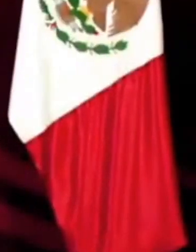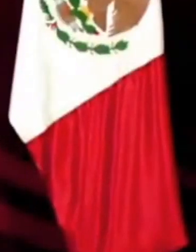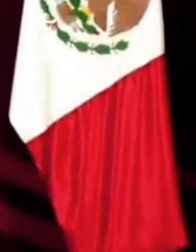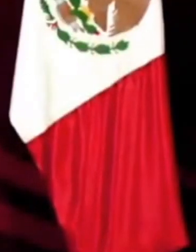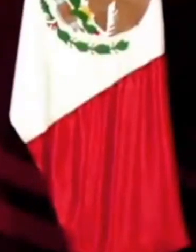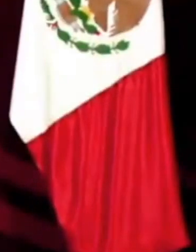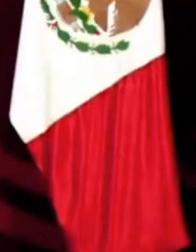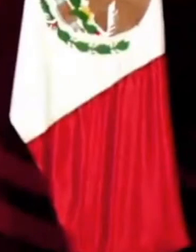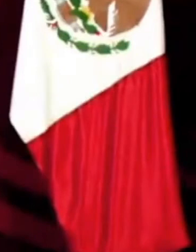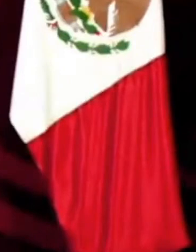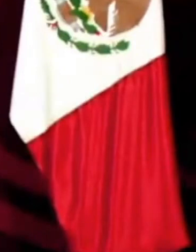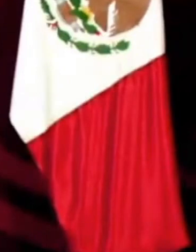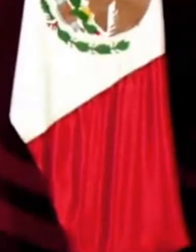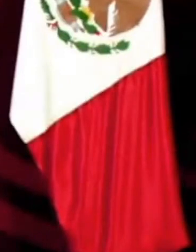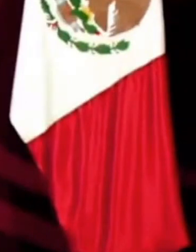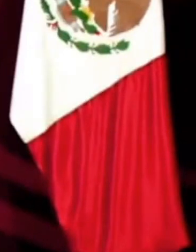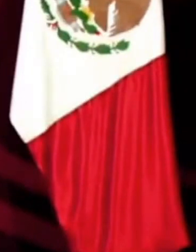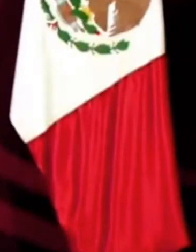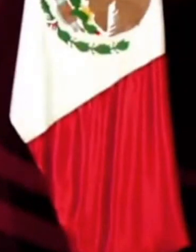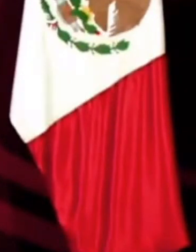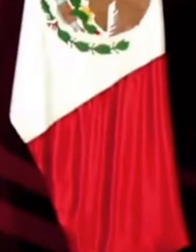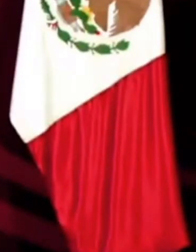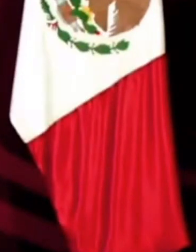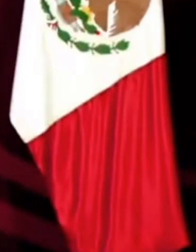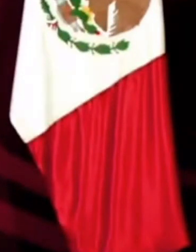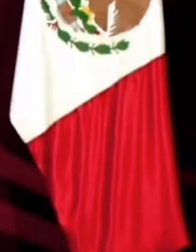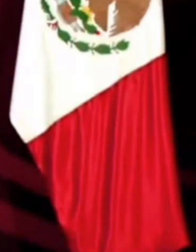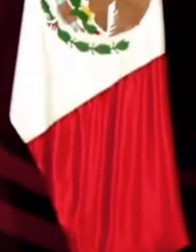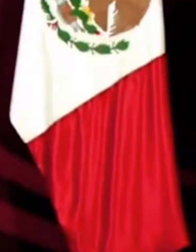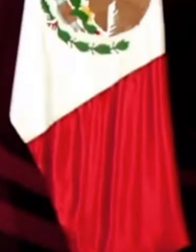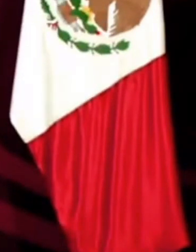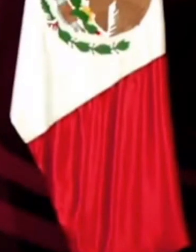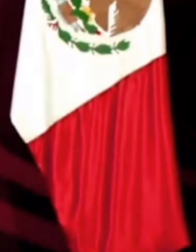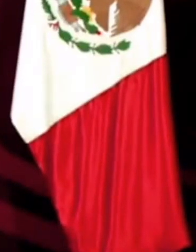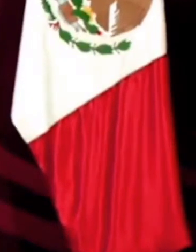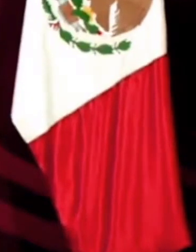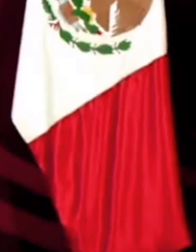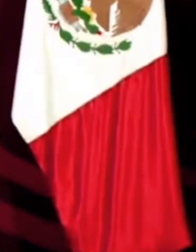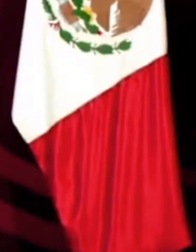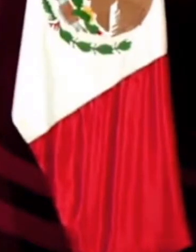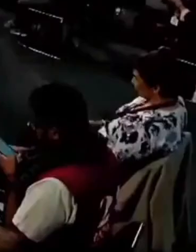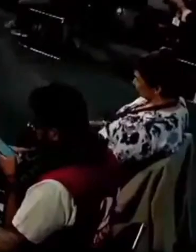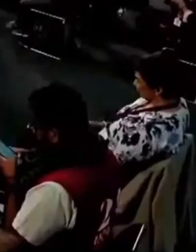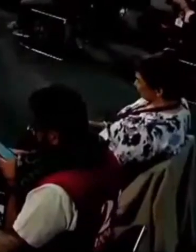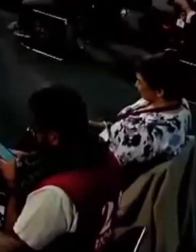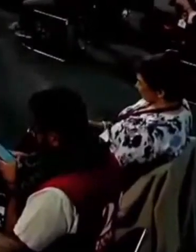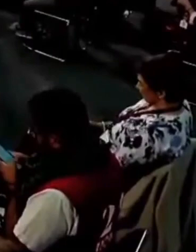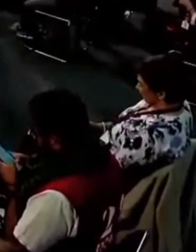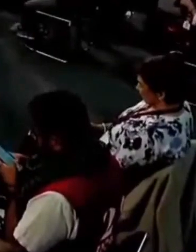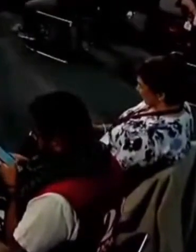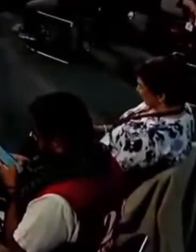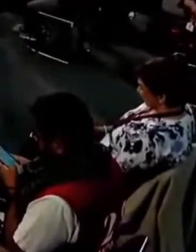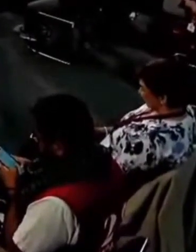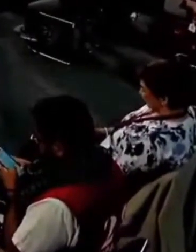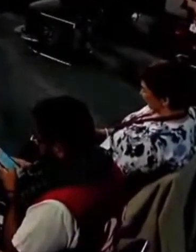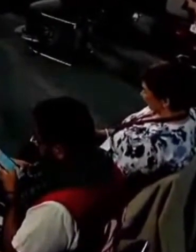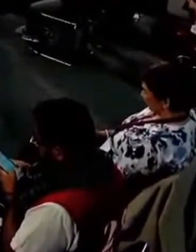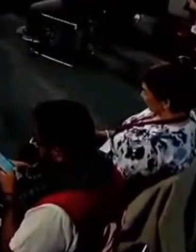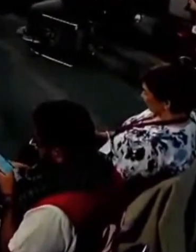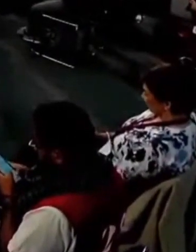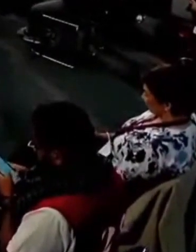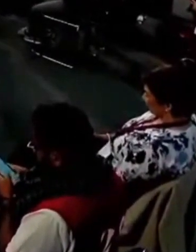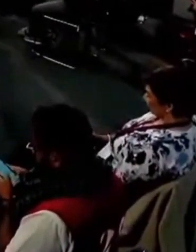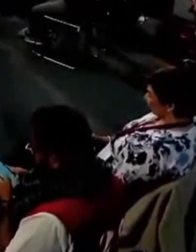En la defensa. De la patria. Y se cumple. Pero también.